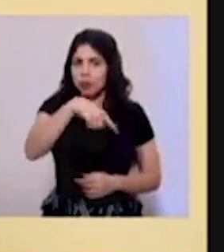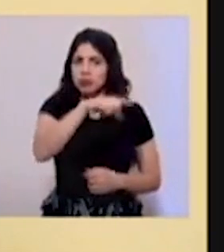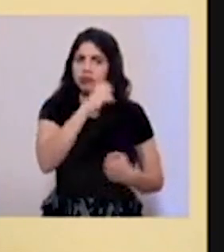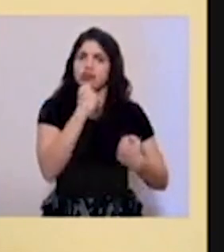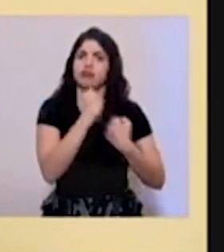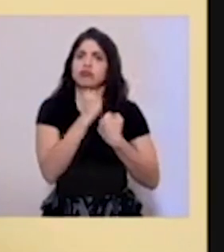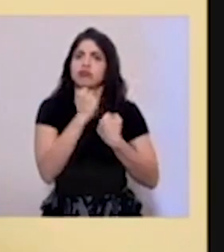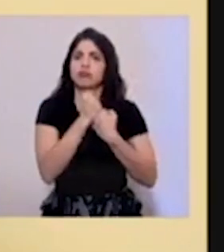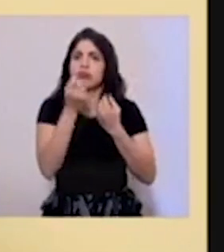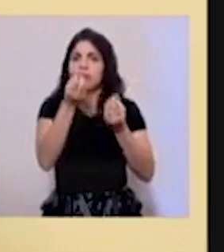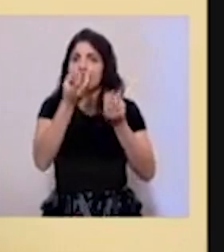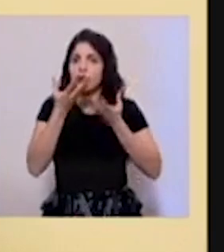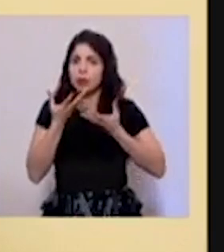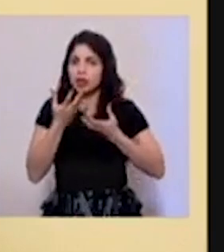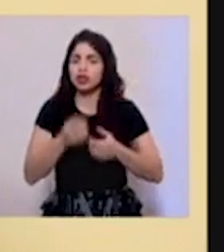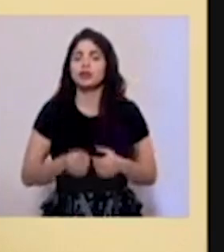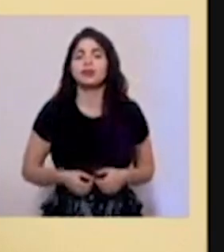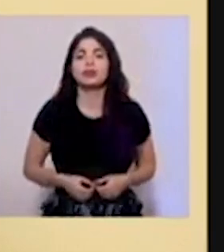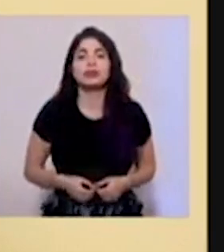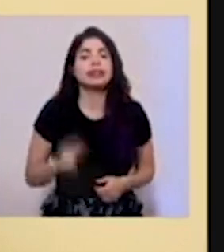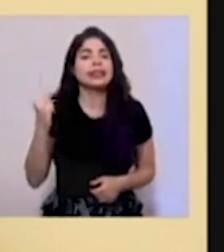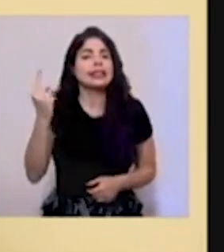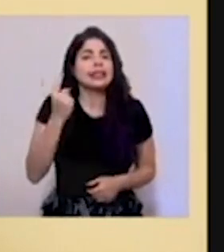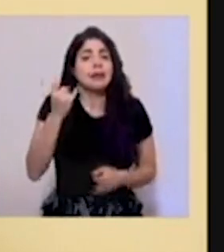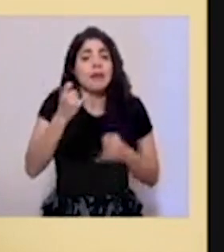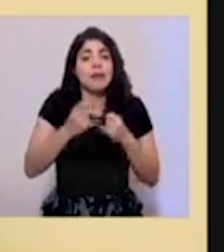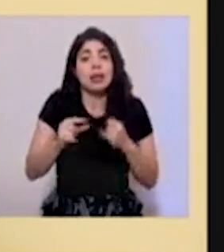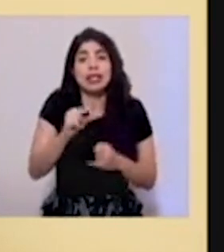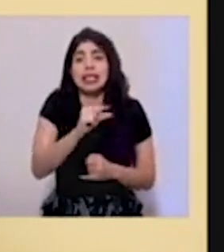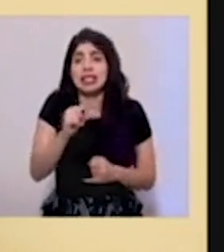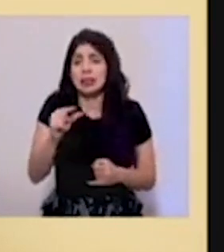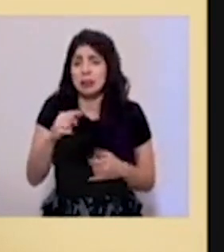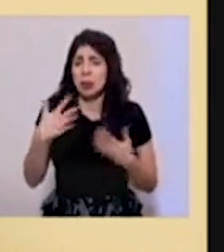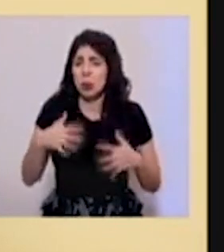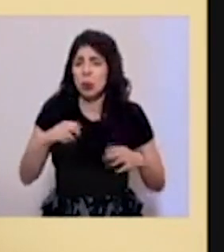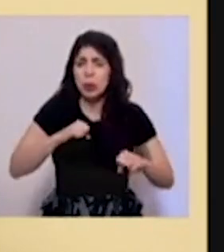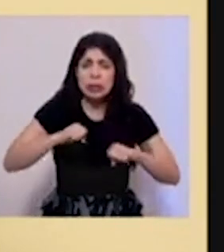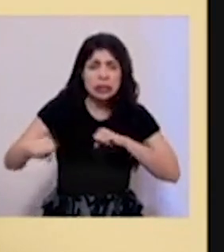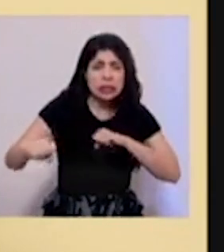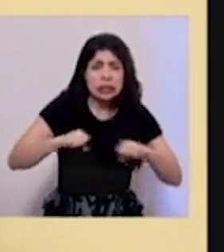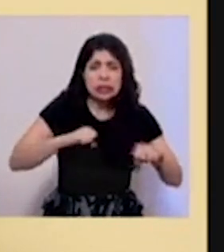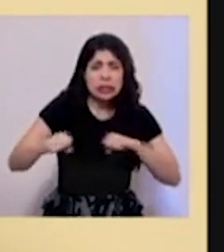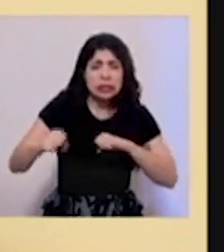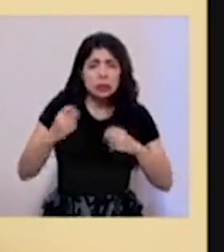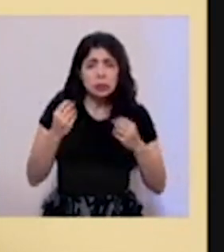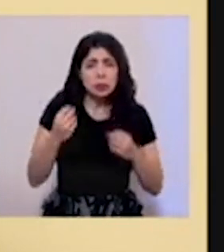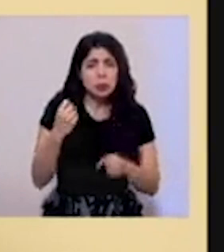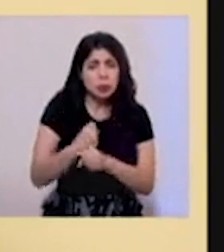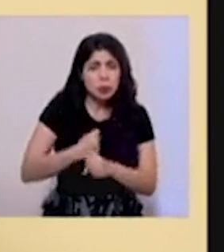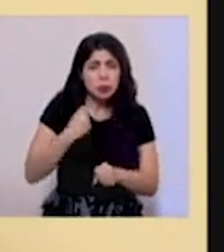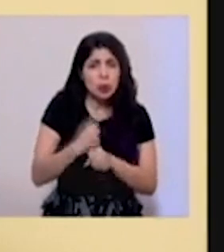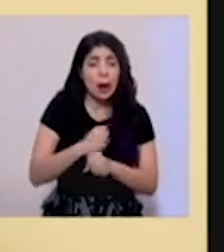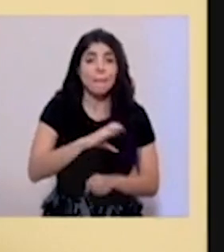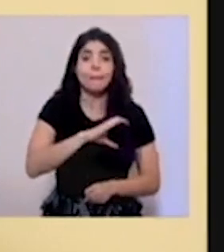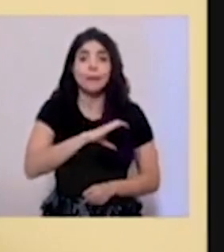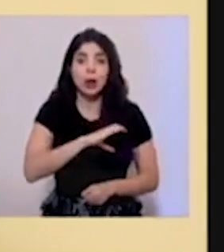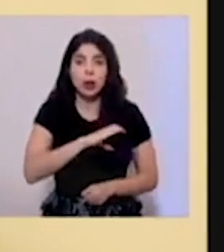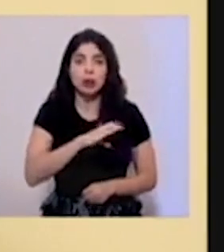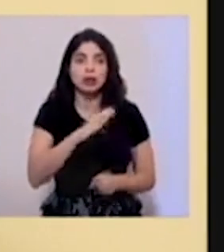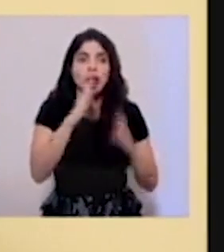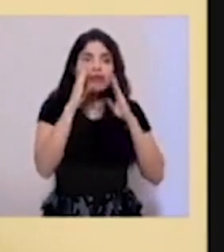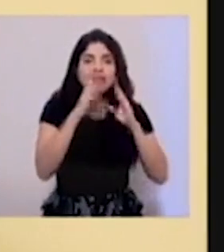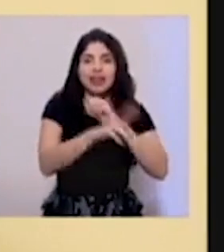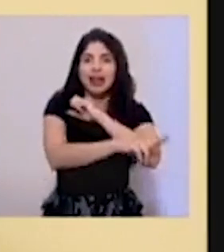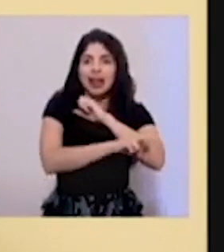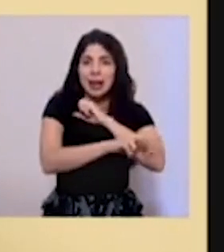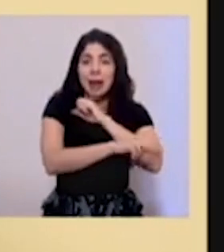esta información. Siempre los fines de semana son muy intensos. La policía, aparte de atender la criminalidad